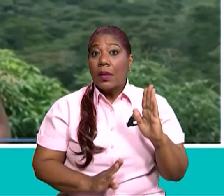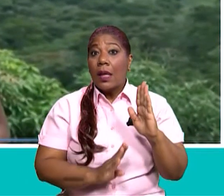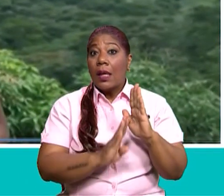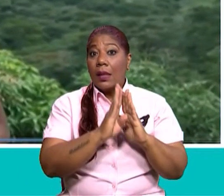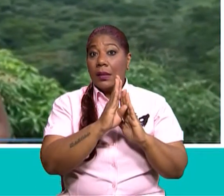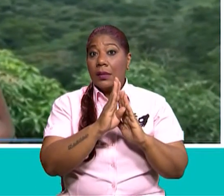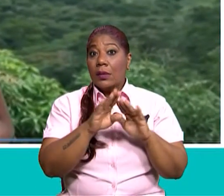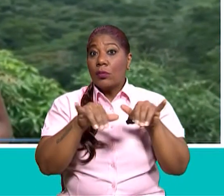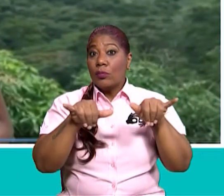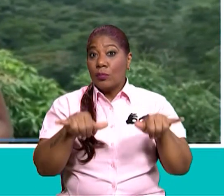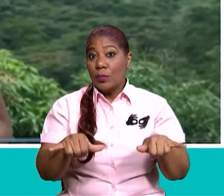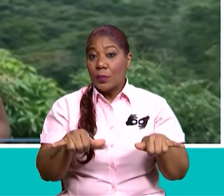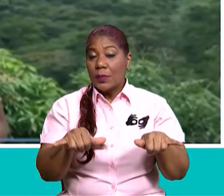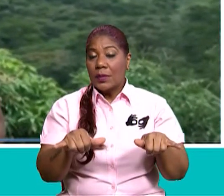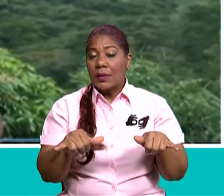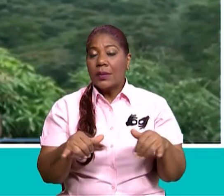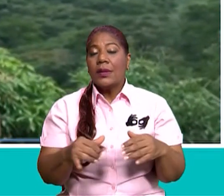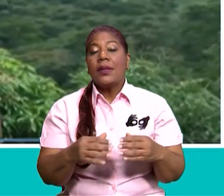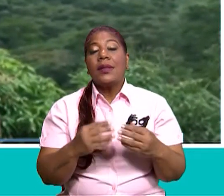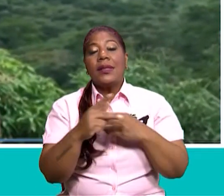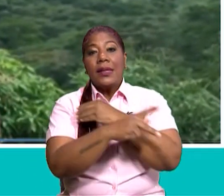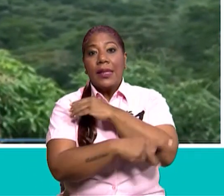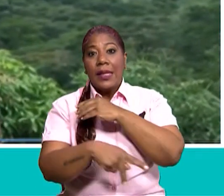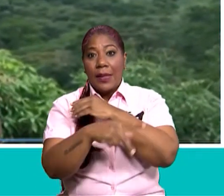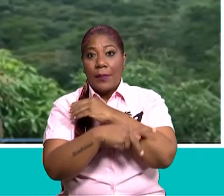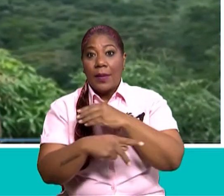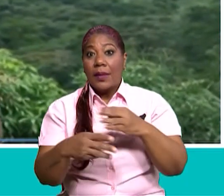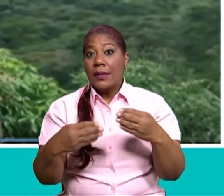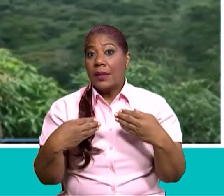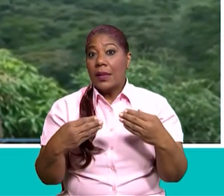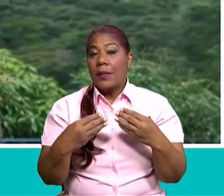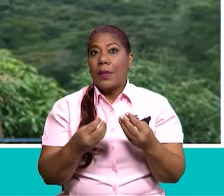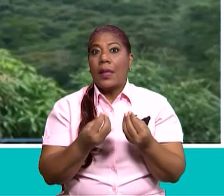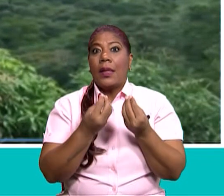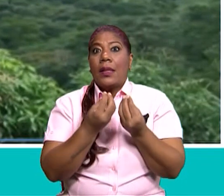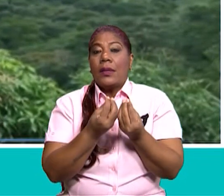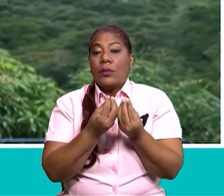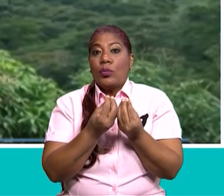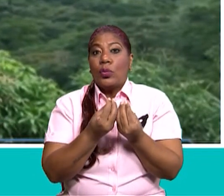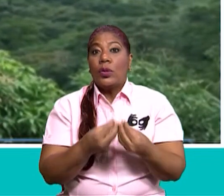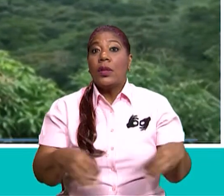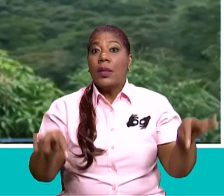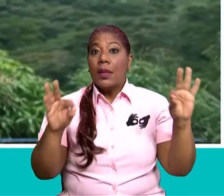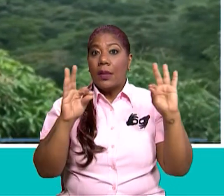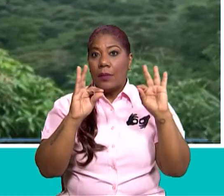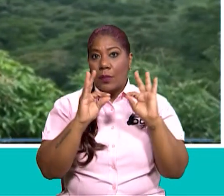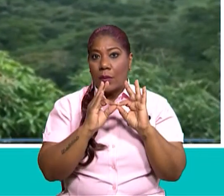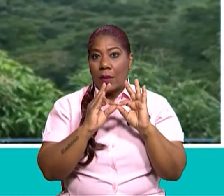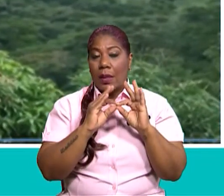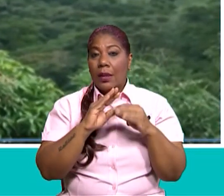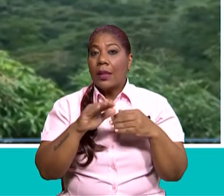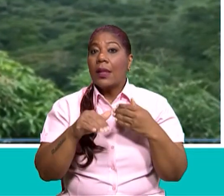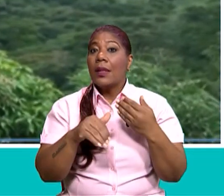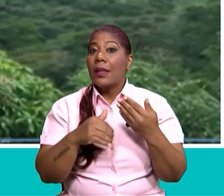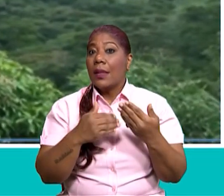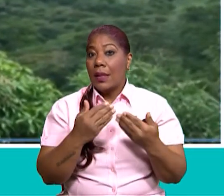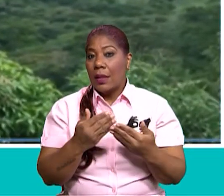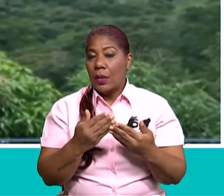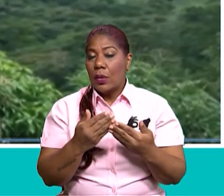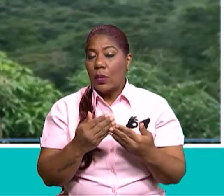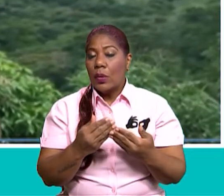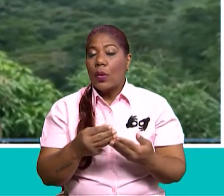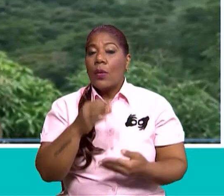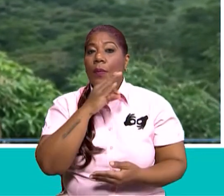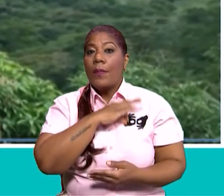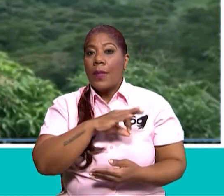socioeconómico. Y son particularmente importantes para cientos de millones de moradores de las zonas rurales, entre las que se encuentran muchas